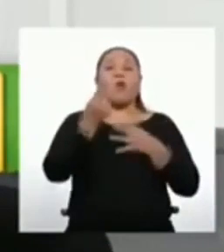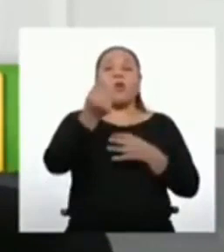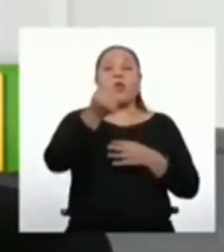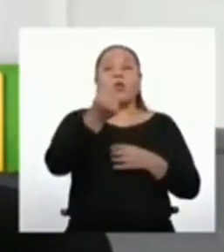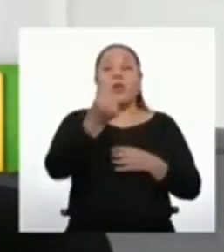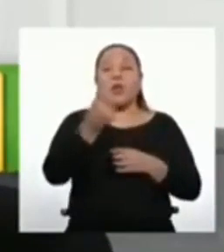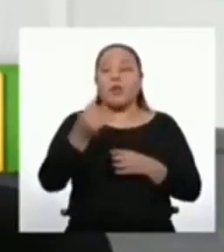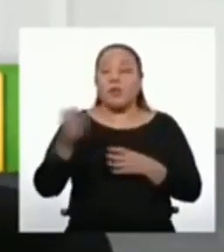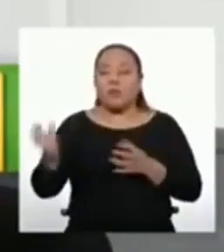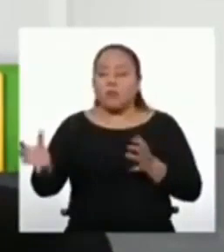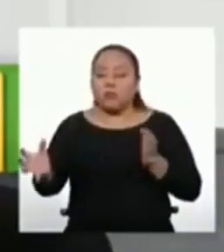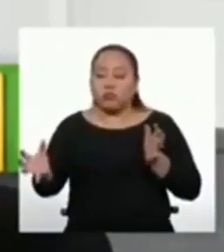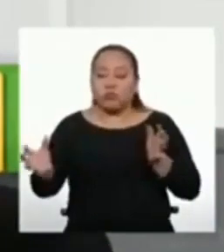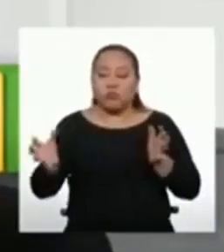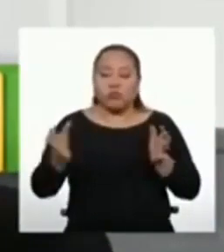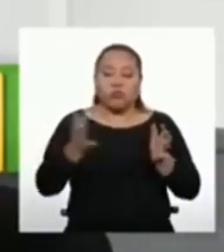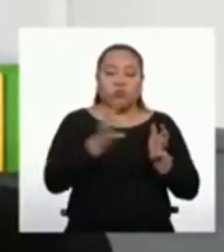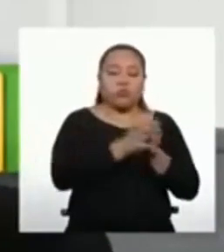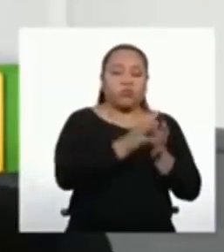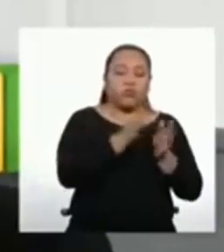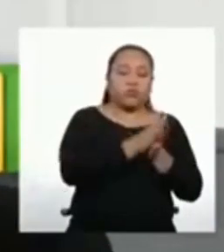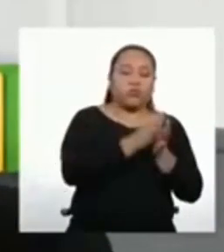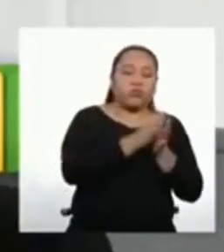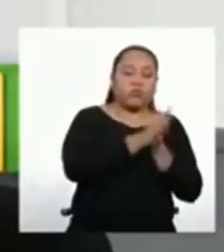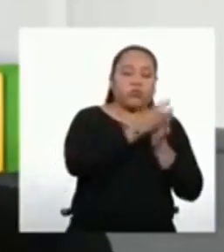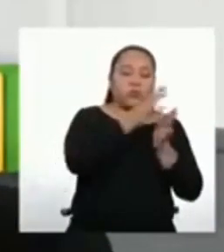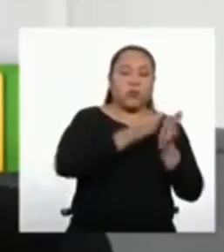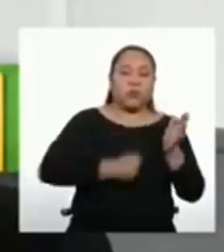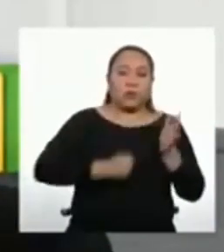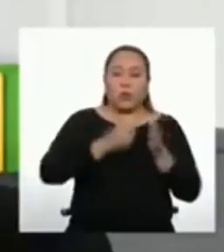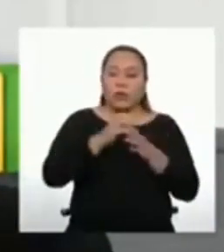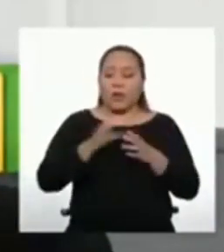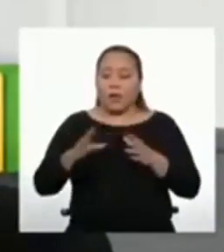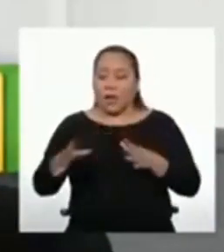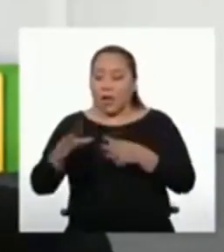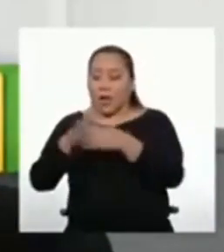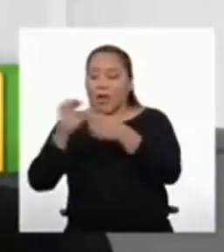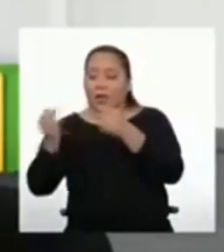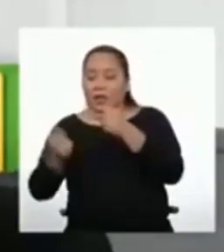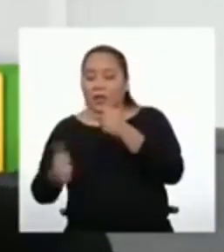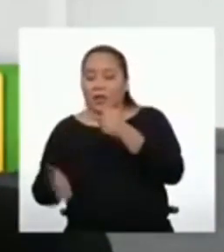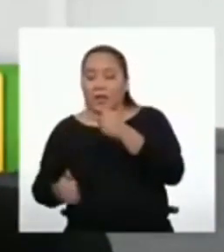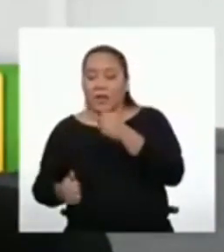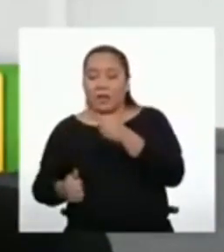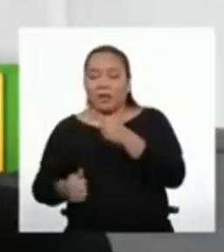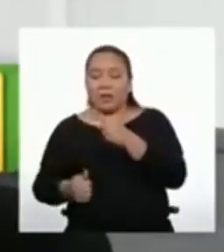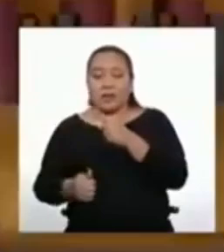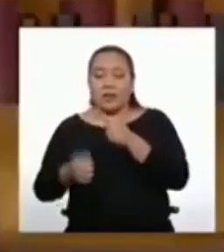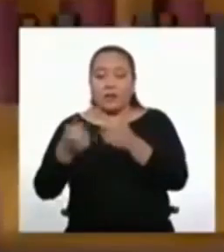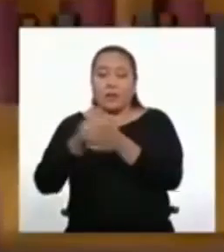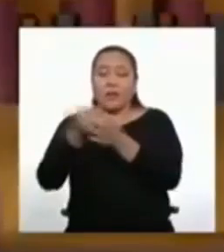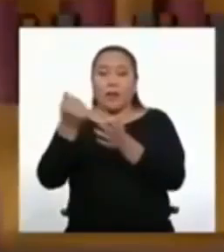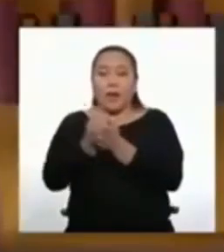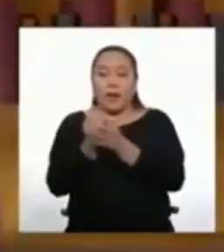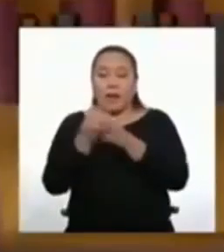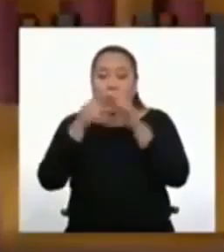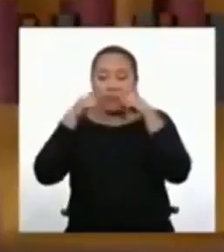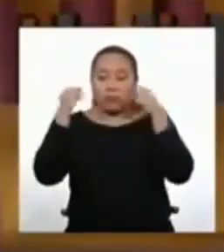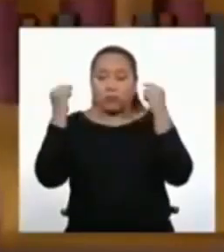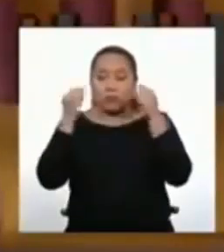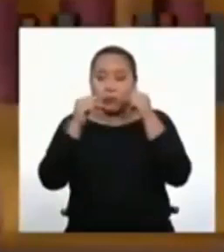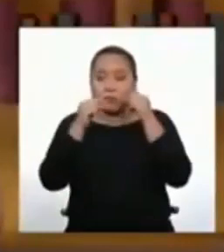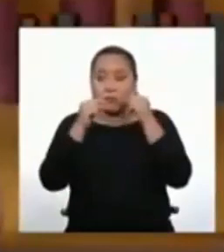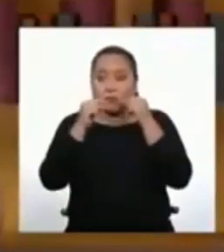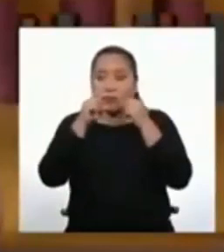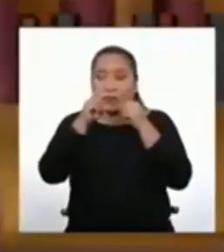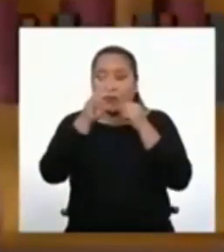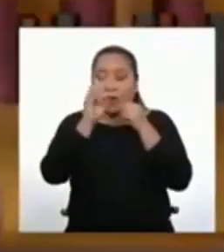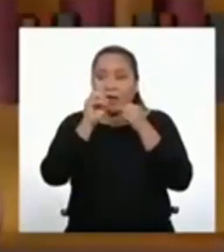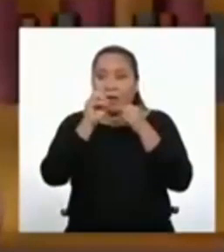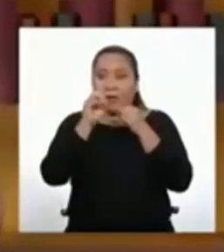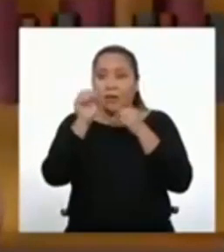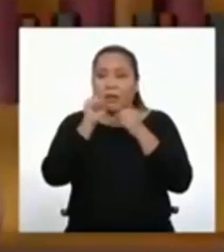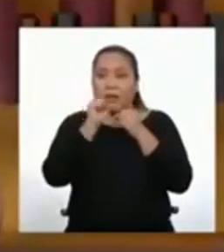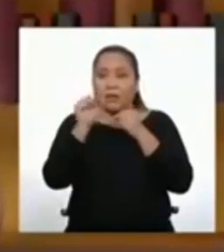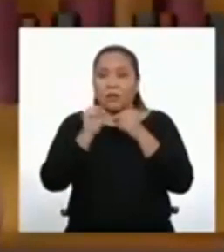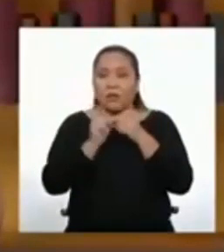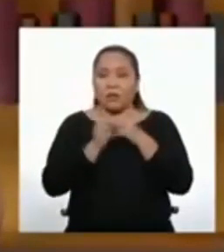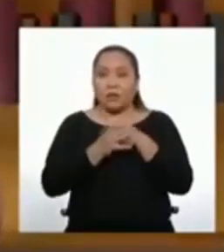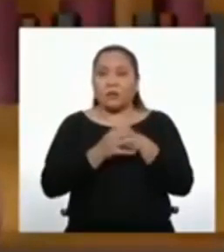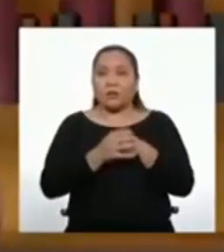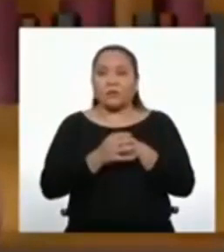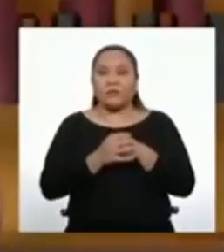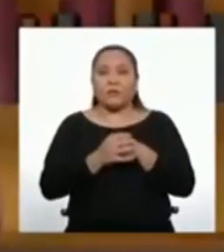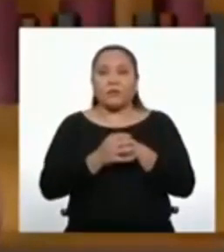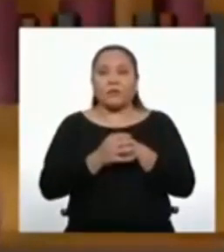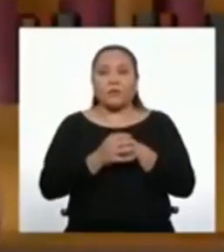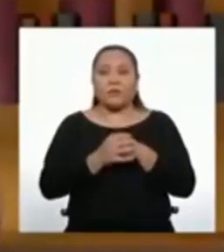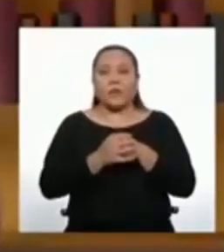al cabo de 30 días si cada paquete de 10 mascarillas se vende a 20 soles? Bueno. Antes de empezar la solución,